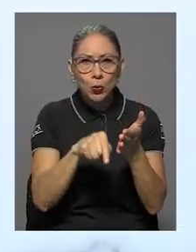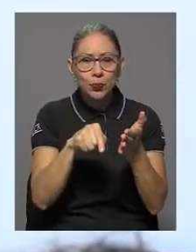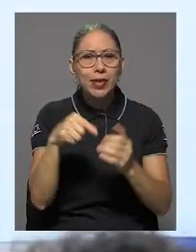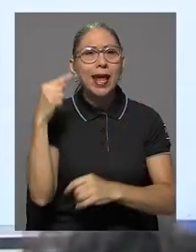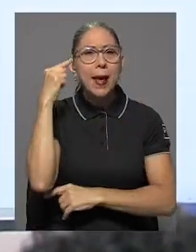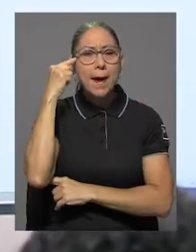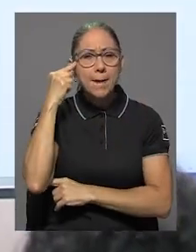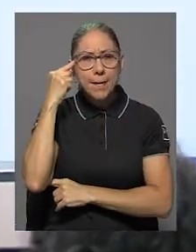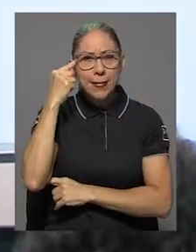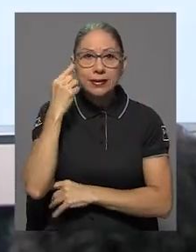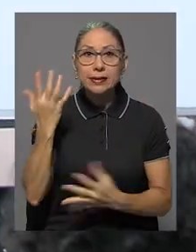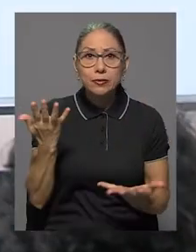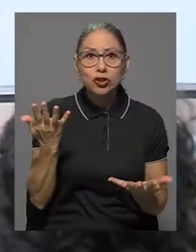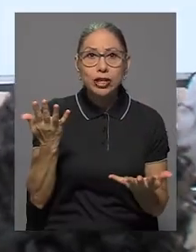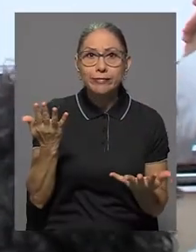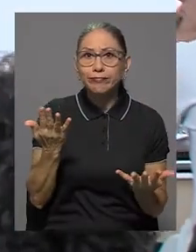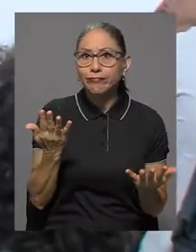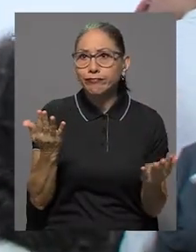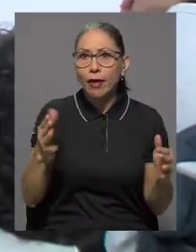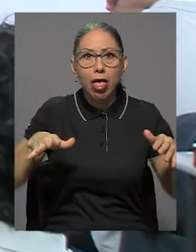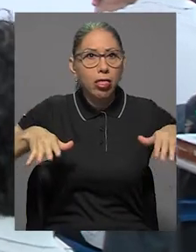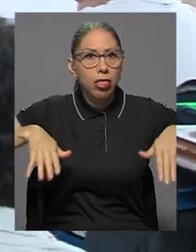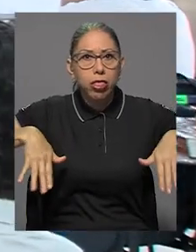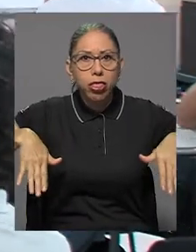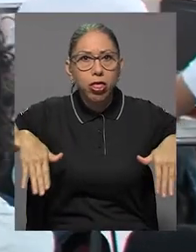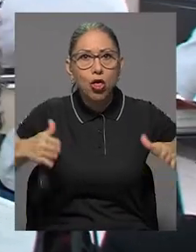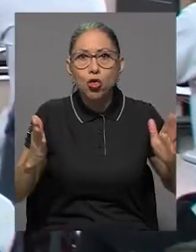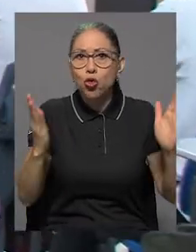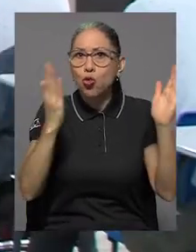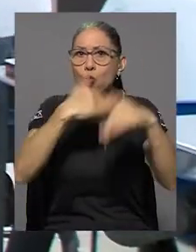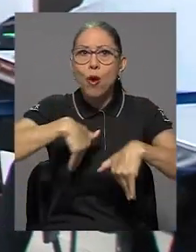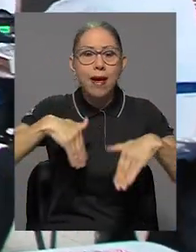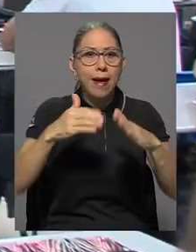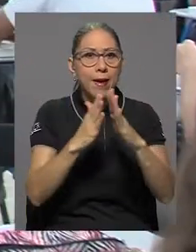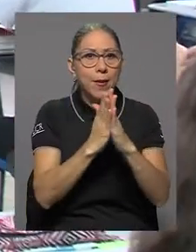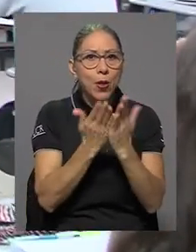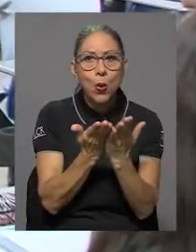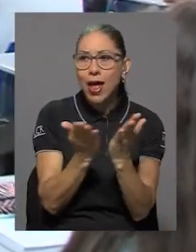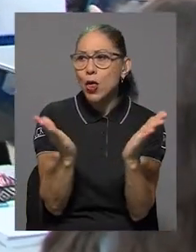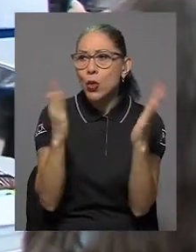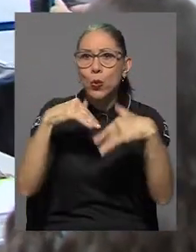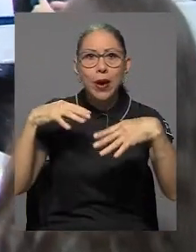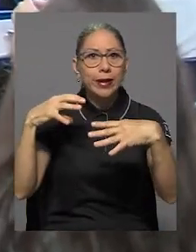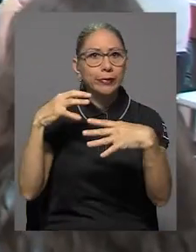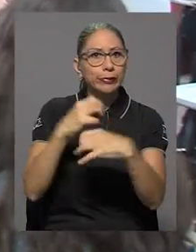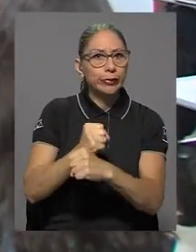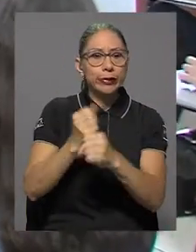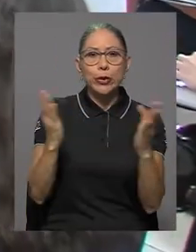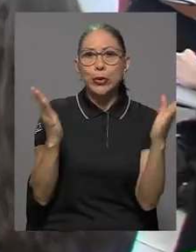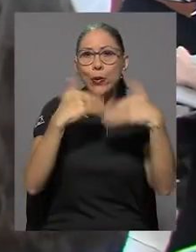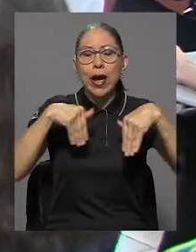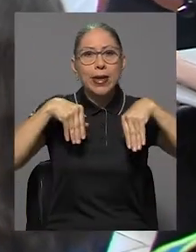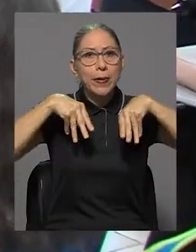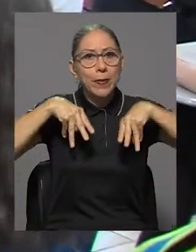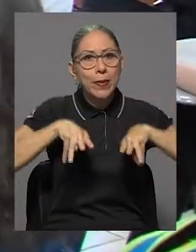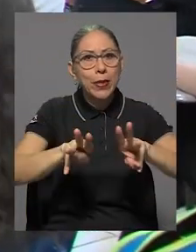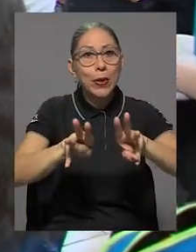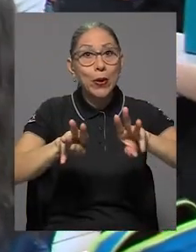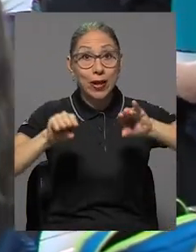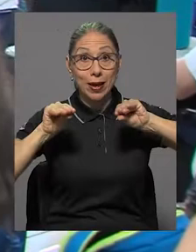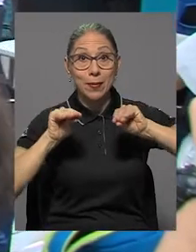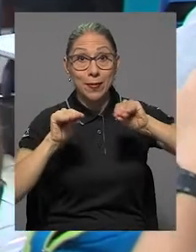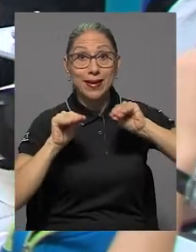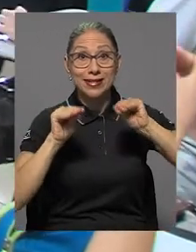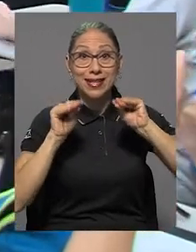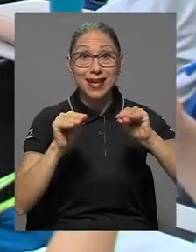que en ausencia de manuales, de sistematicidad, de metodología para enseñar la